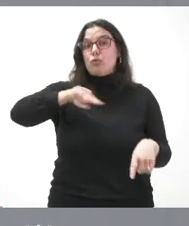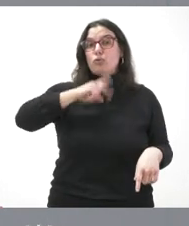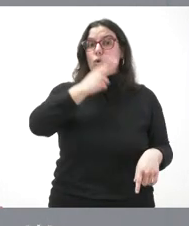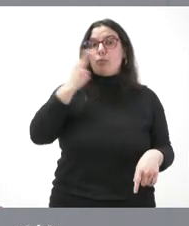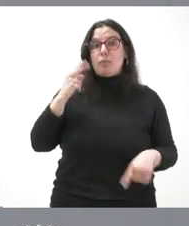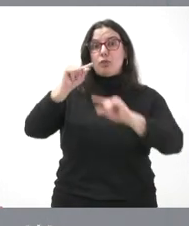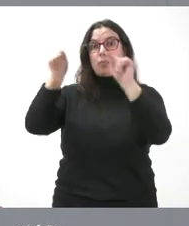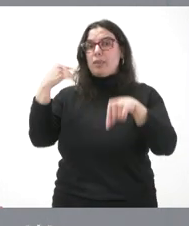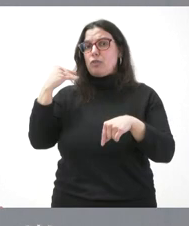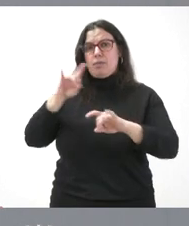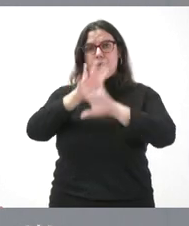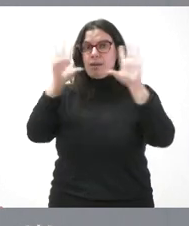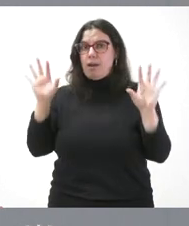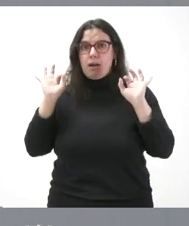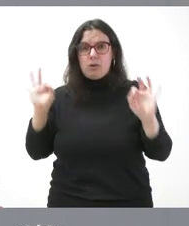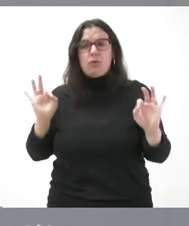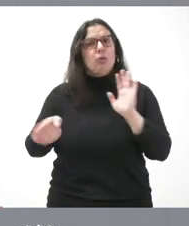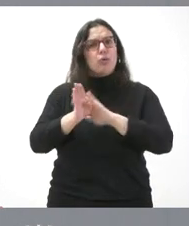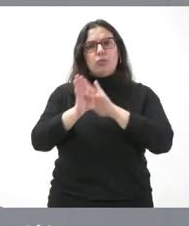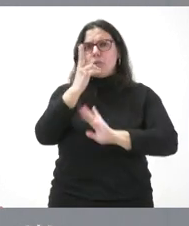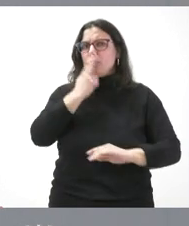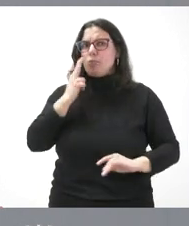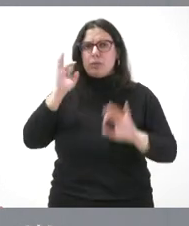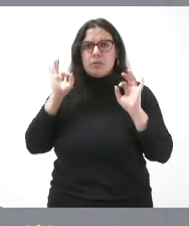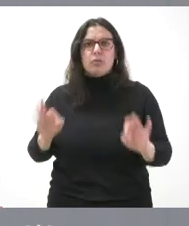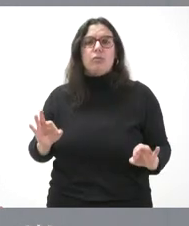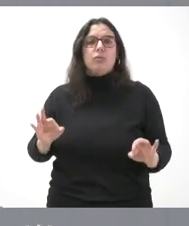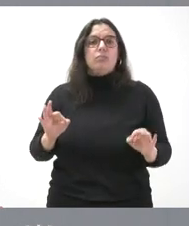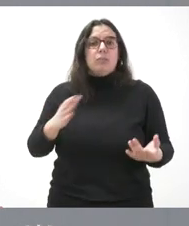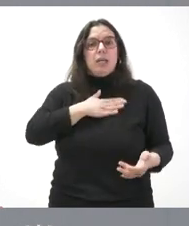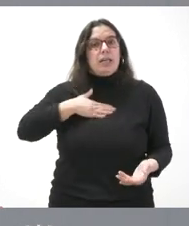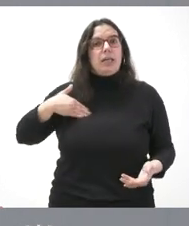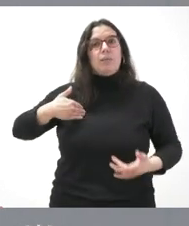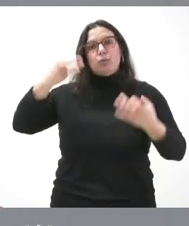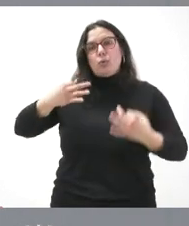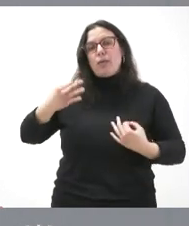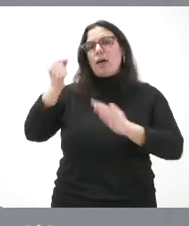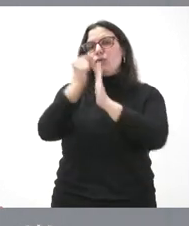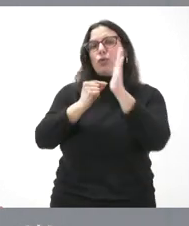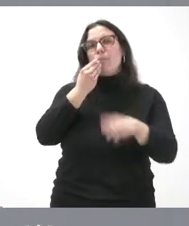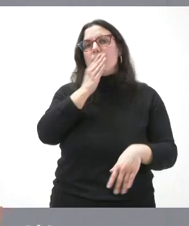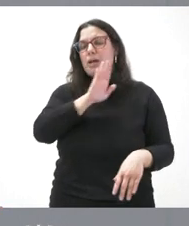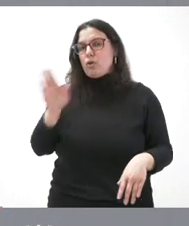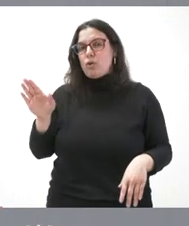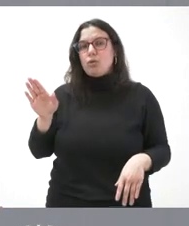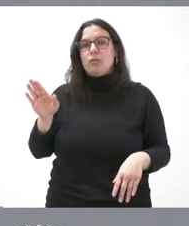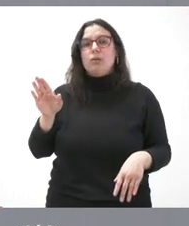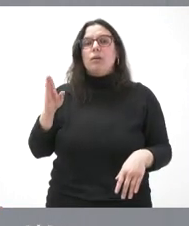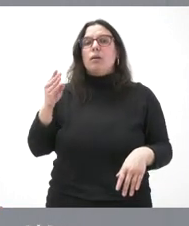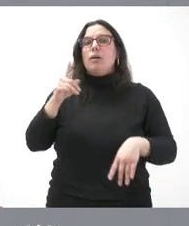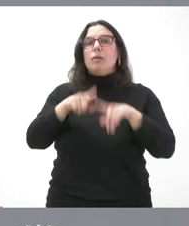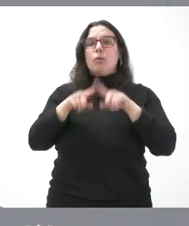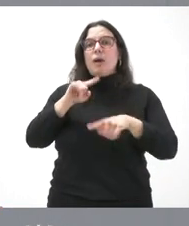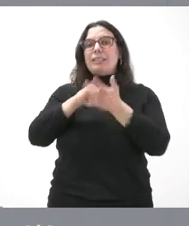Soria es inequívoco y lo vamos a seguir manteniendo y, por tanto, queremos seguir garantizando las mejores condiciones posibles, la que determinen los técnicos, el